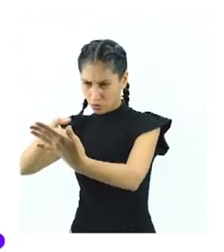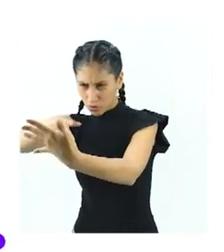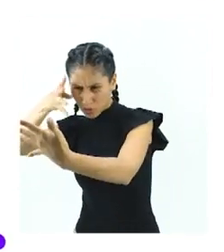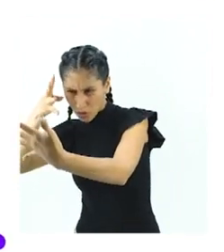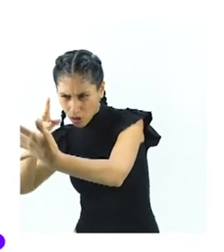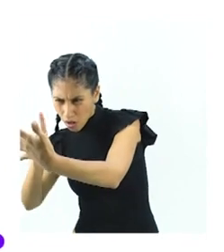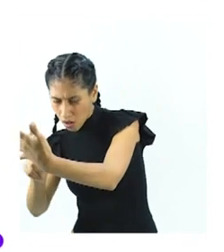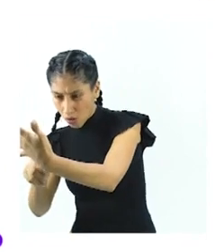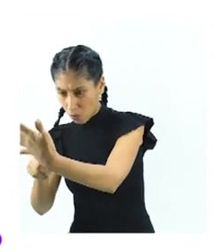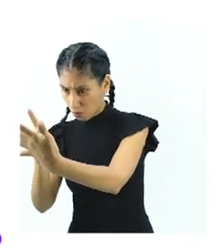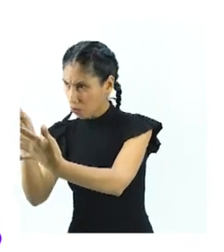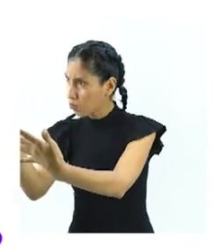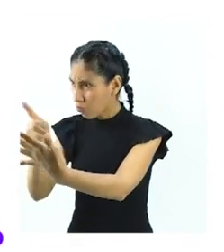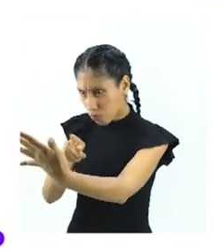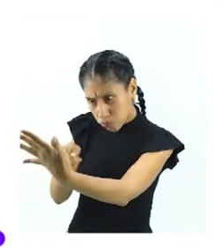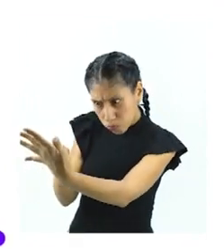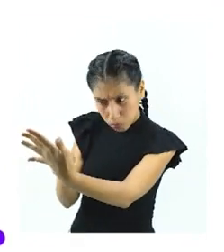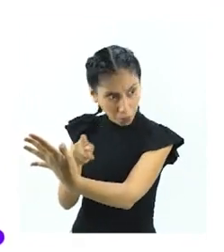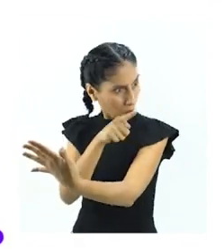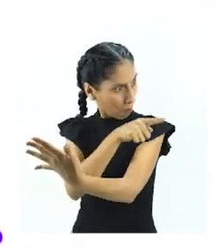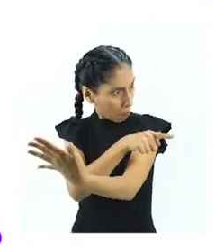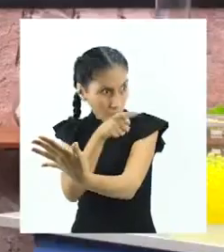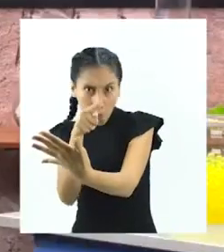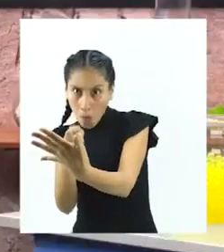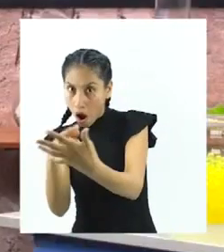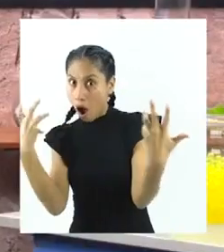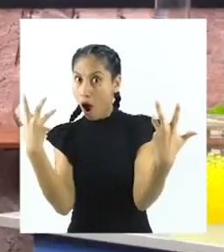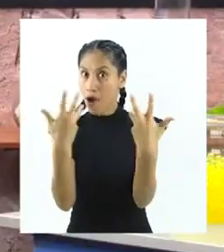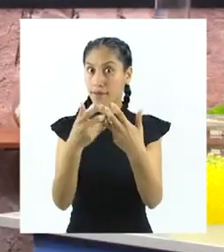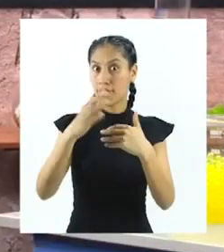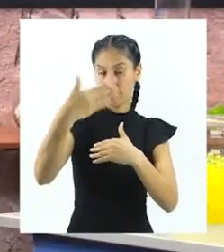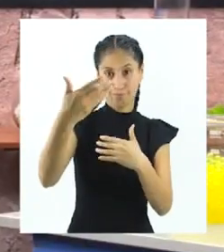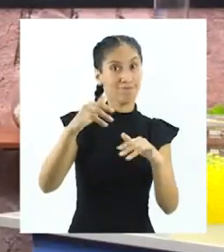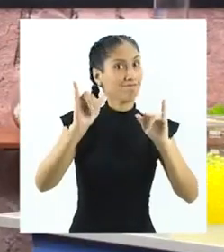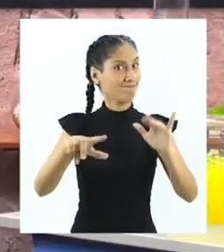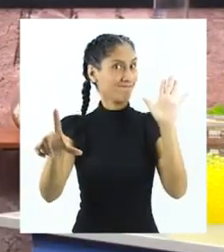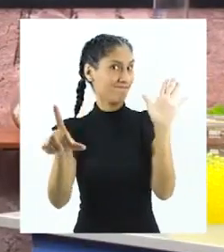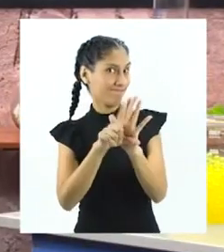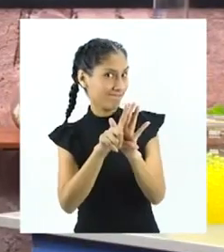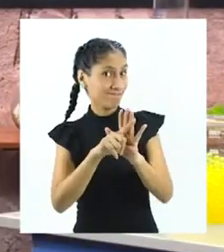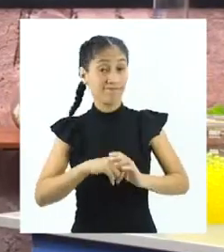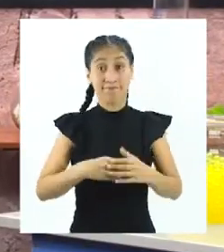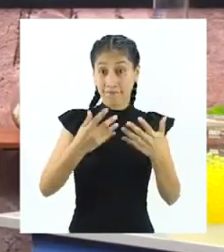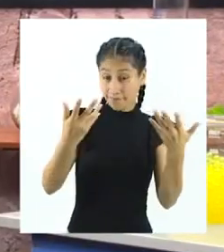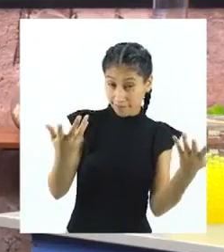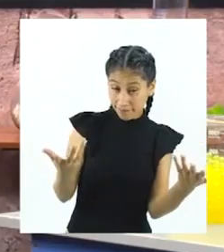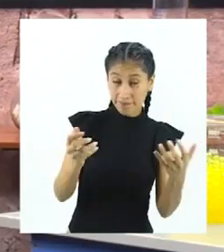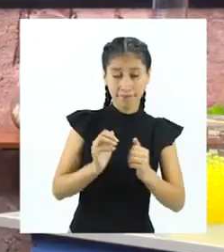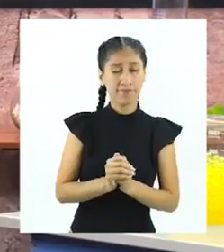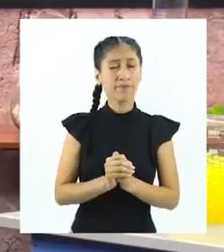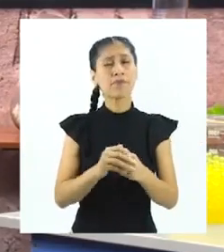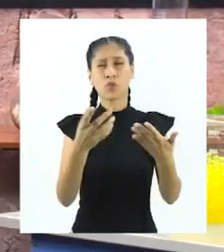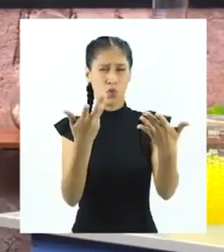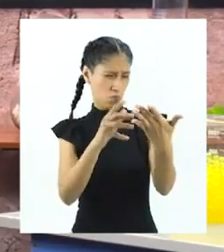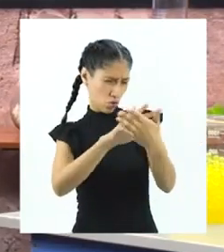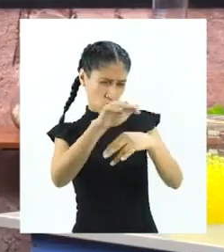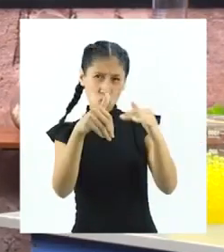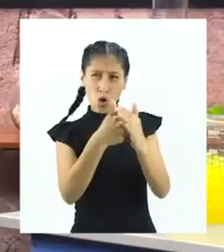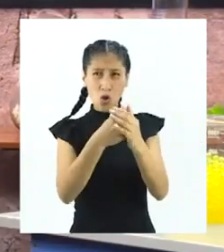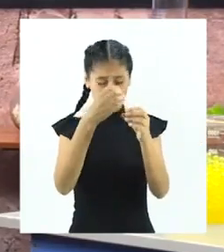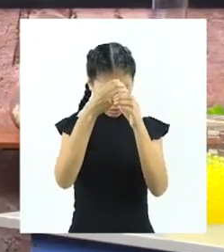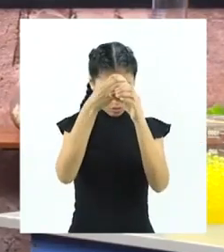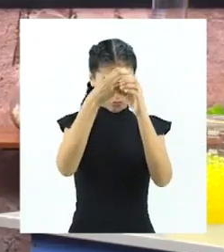termina por convertirse en ley. ¡Formidable! En ese nivel, la obtención del conocimiento